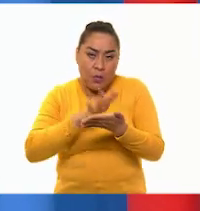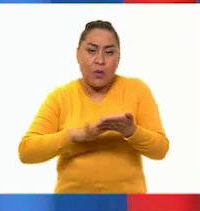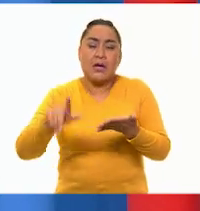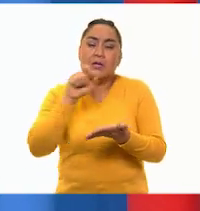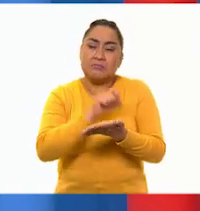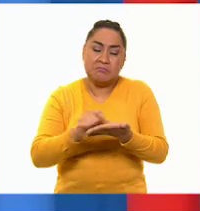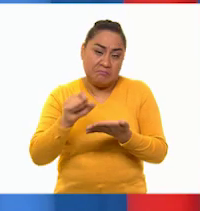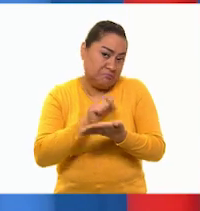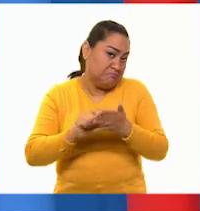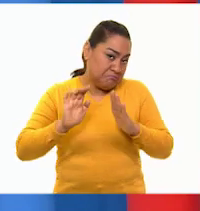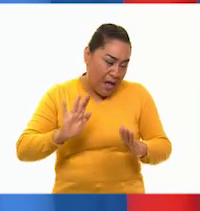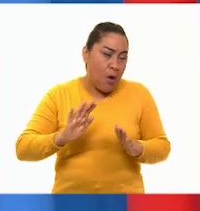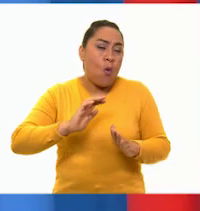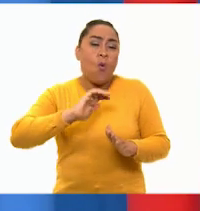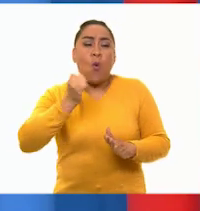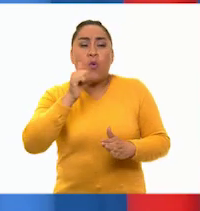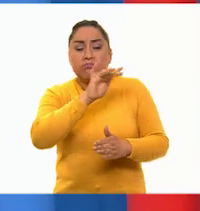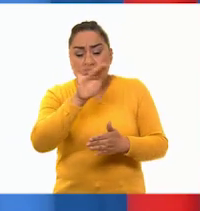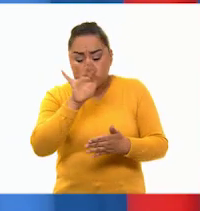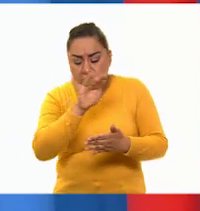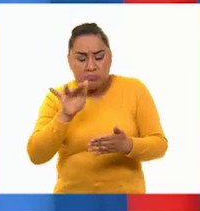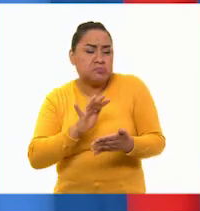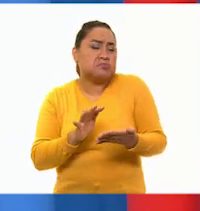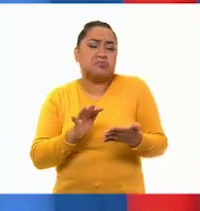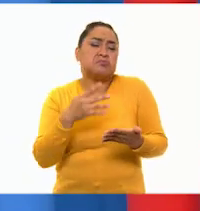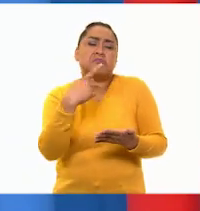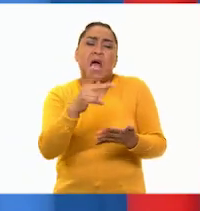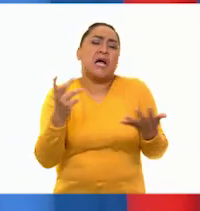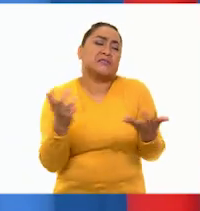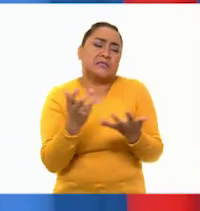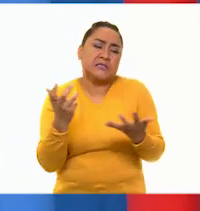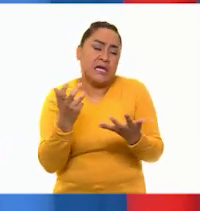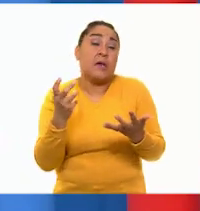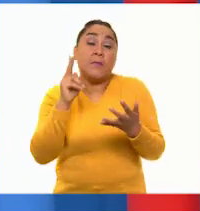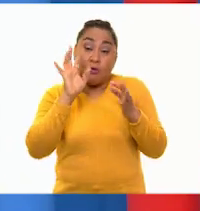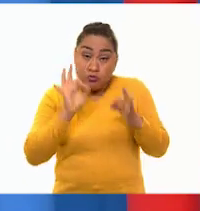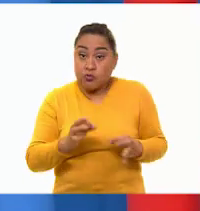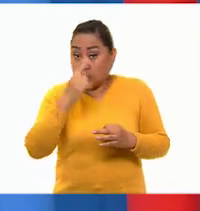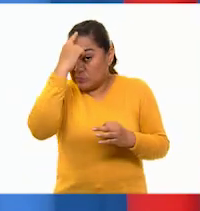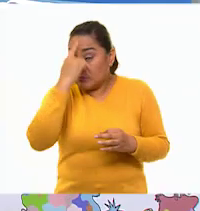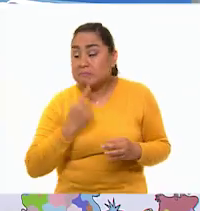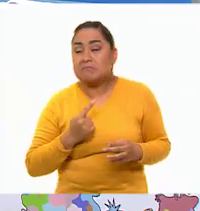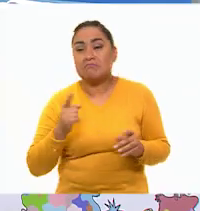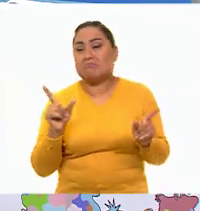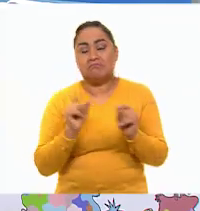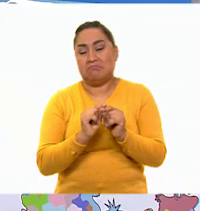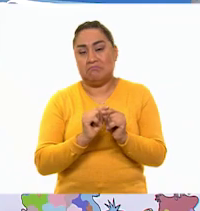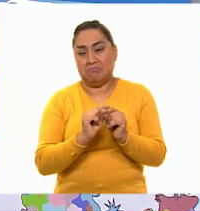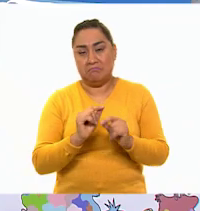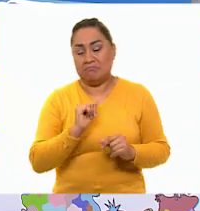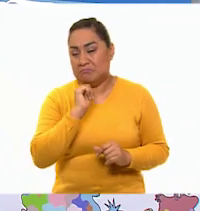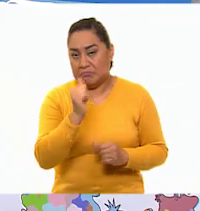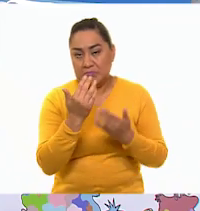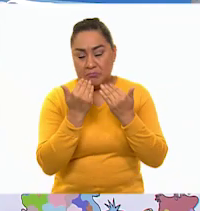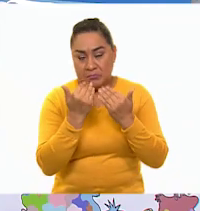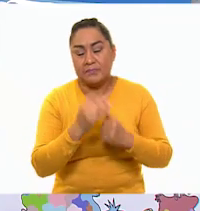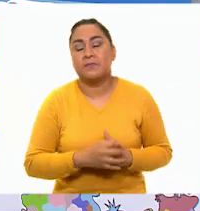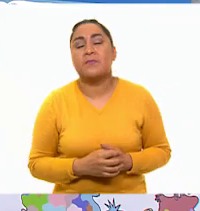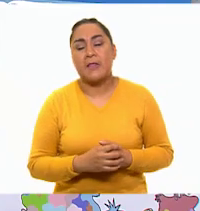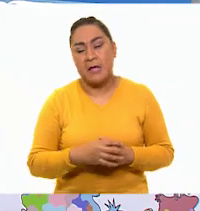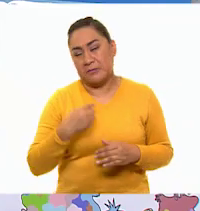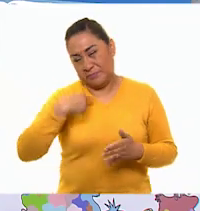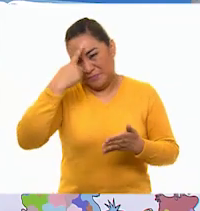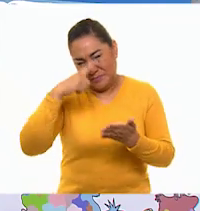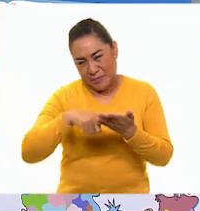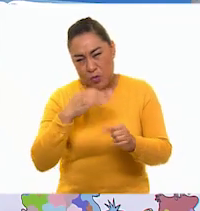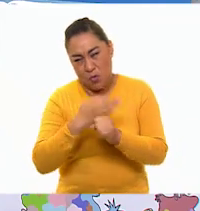Lo demás se refiere a los hechos que realizó, pero no a su forma de ser ni a sus características. Yo creo que con lo que se cuenta en